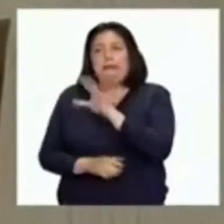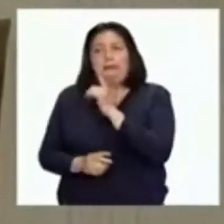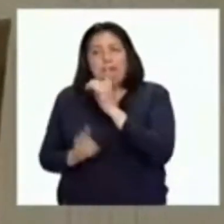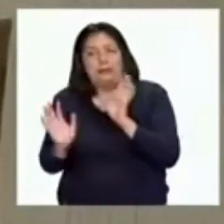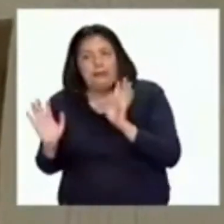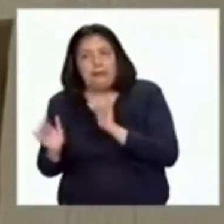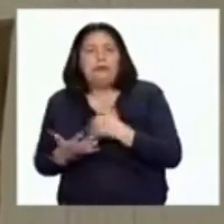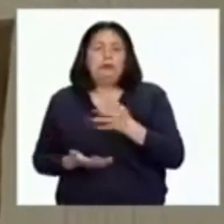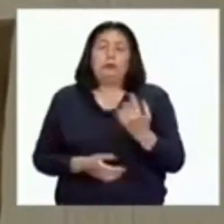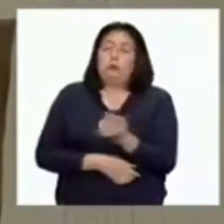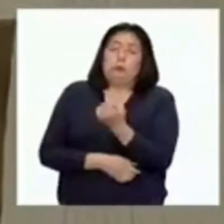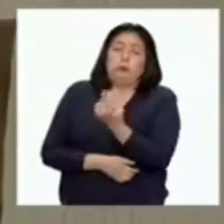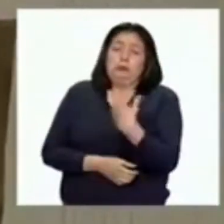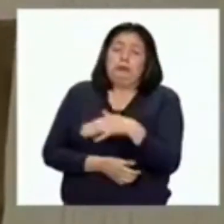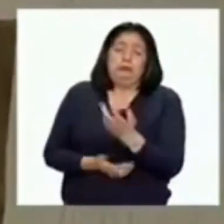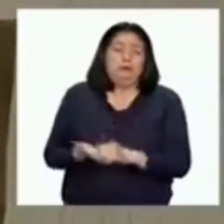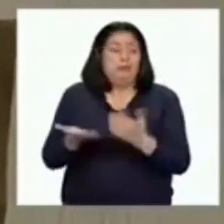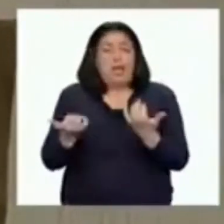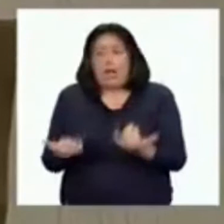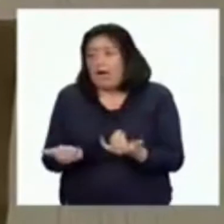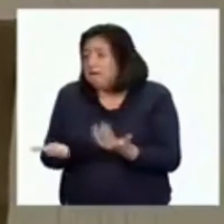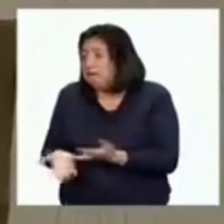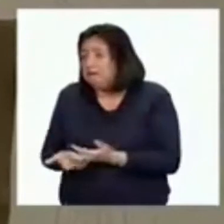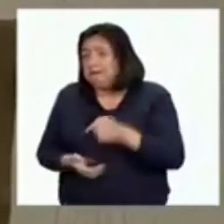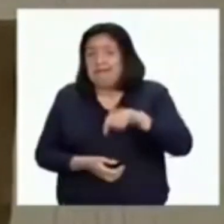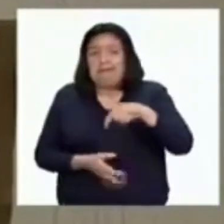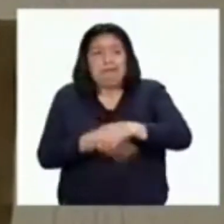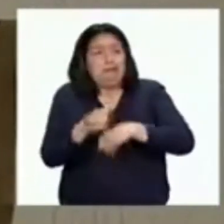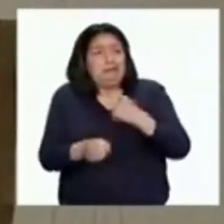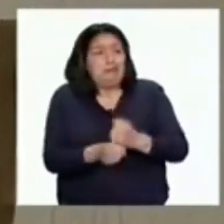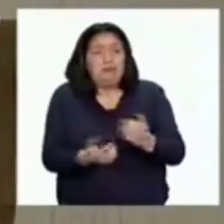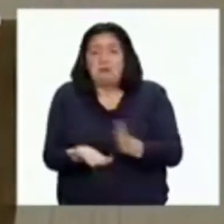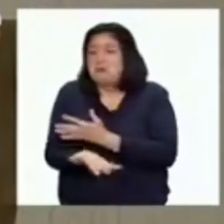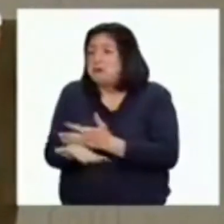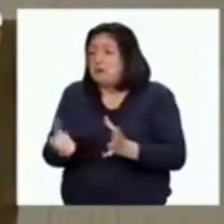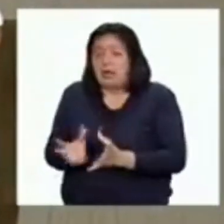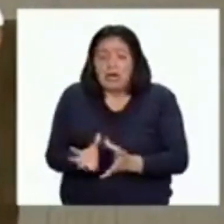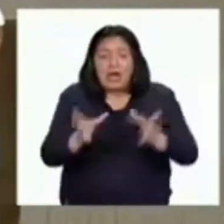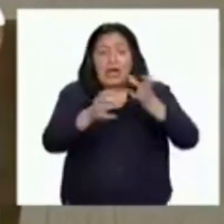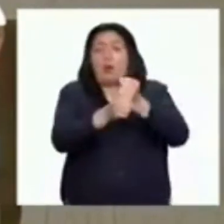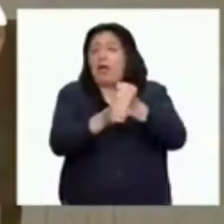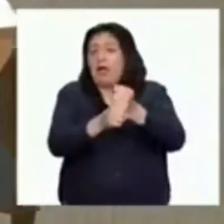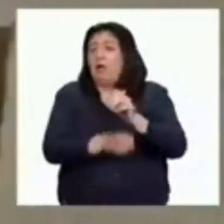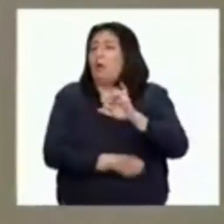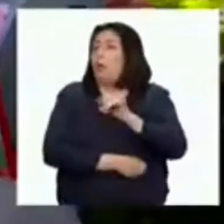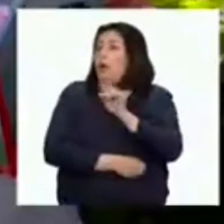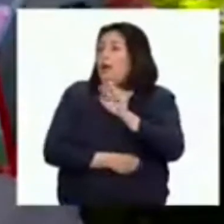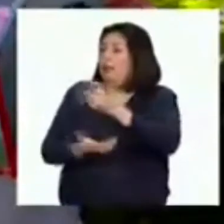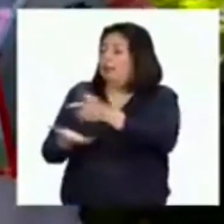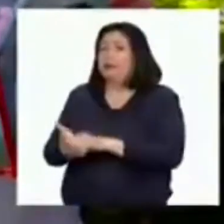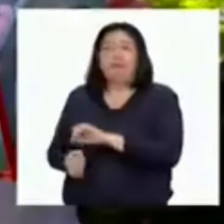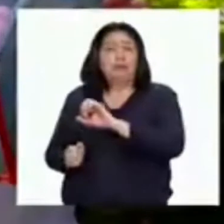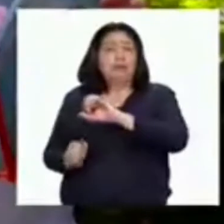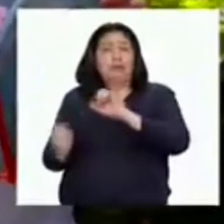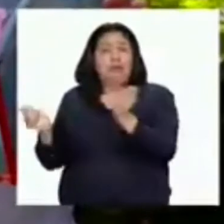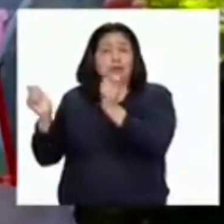padre. Lo único malo es que este año no habrá juanes para San Juan. De pronto,